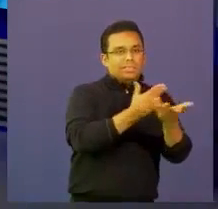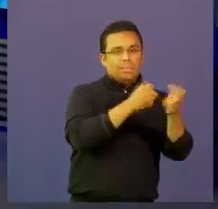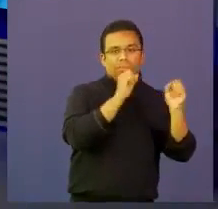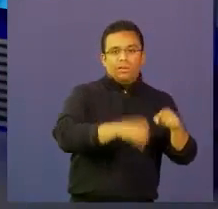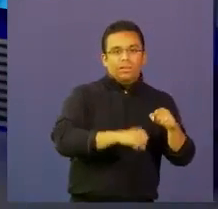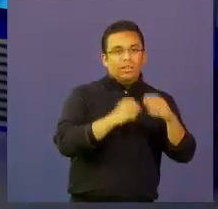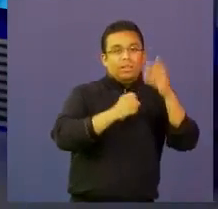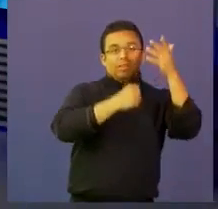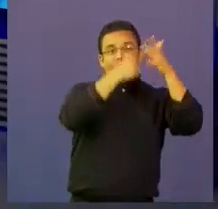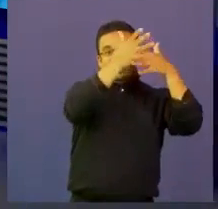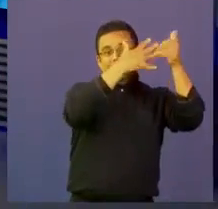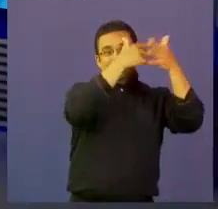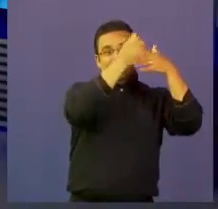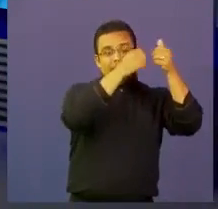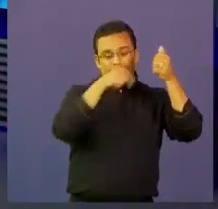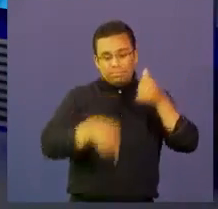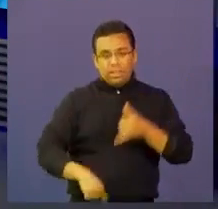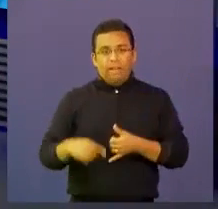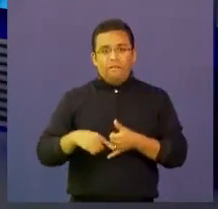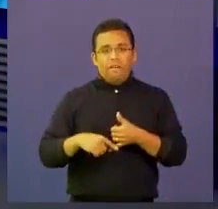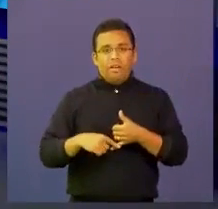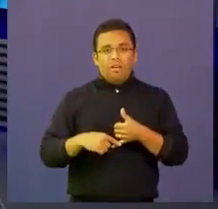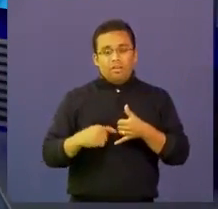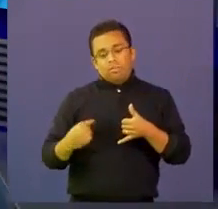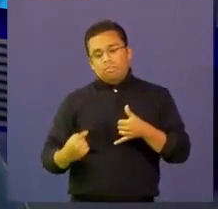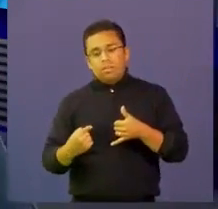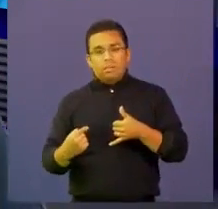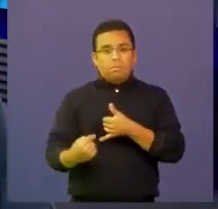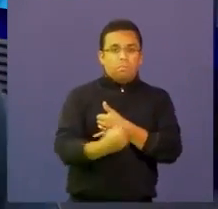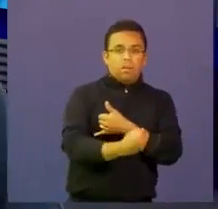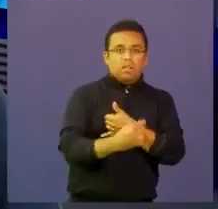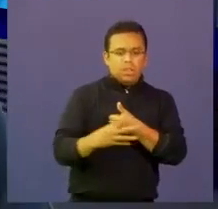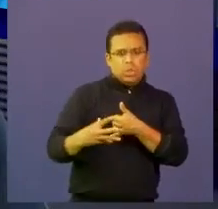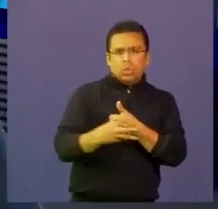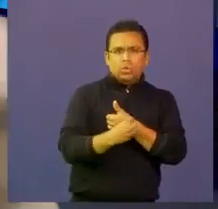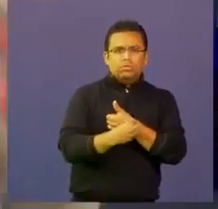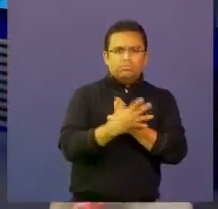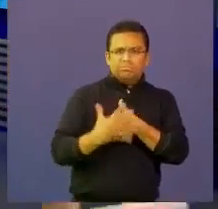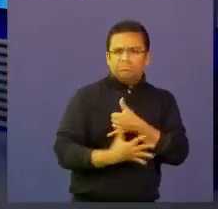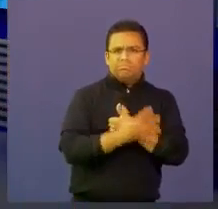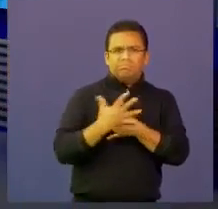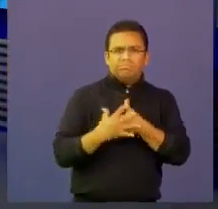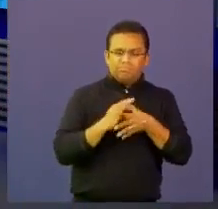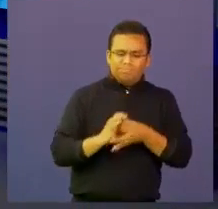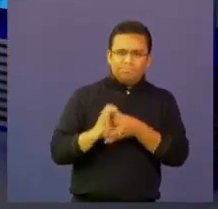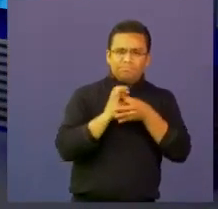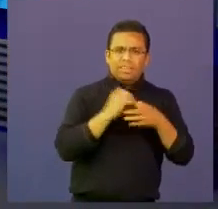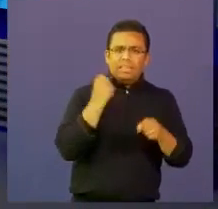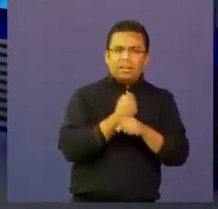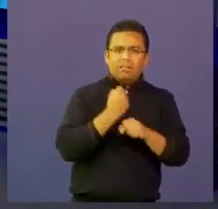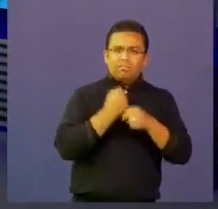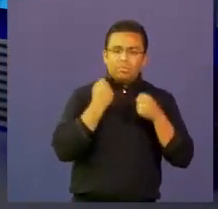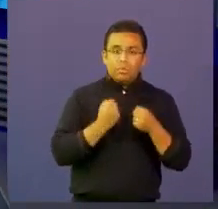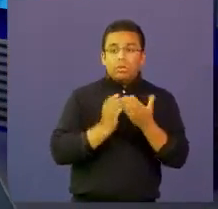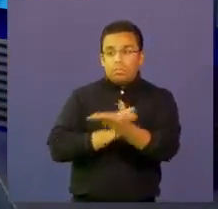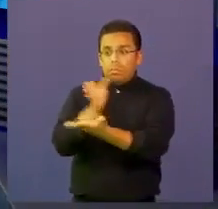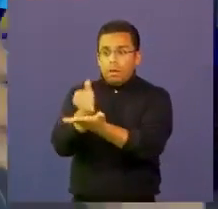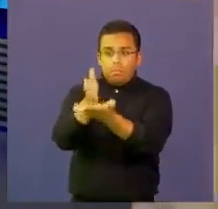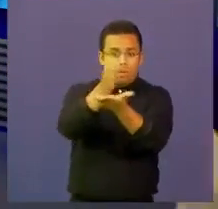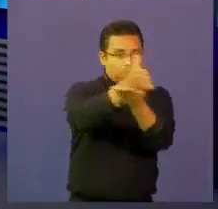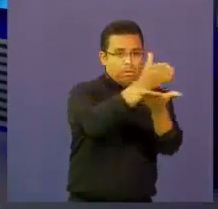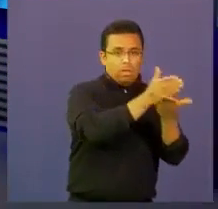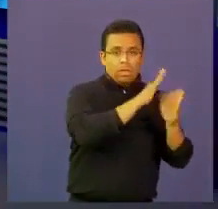Arauca, sigue trabajando de la mano y creo que esa es la fuerza que tienen las dos estrategias, que realmente estamos llegando directamente a las escuelas y